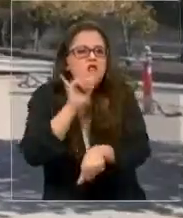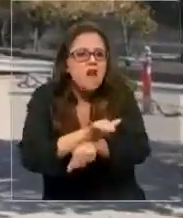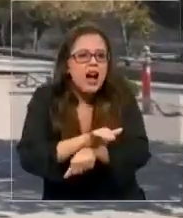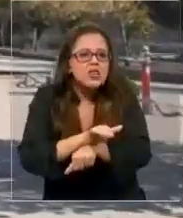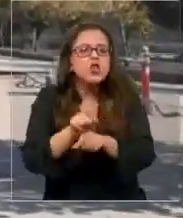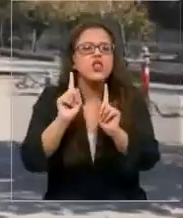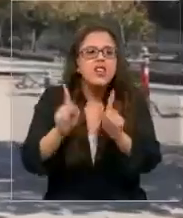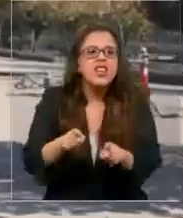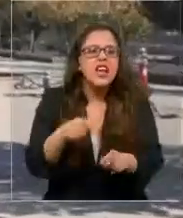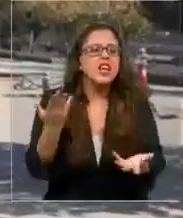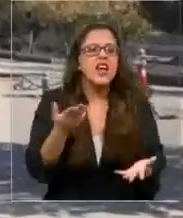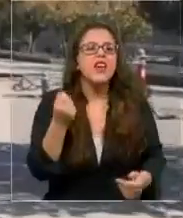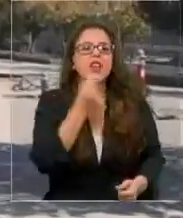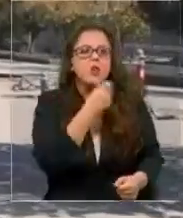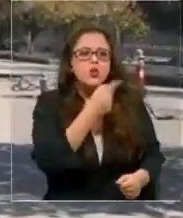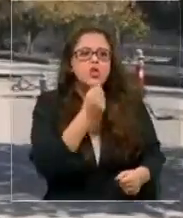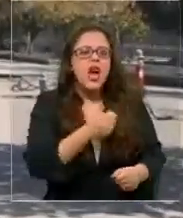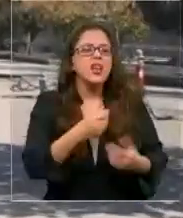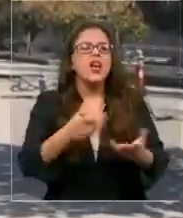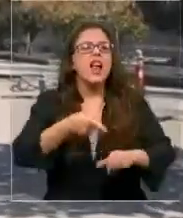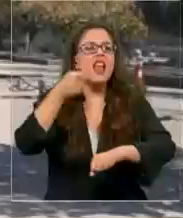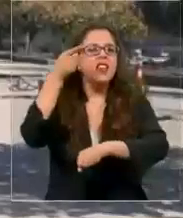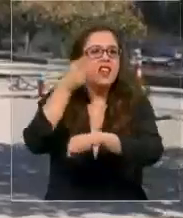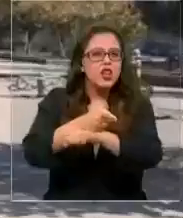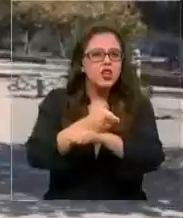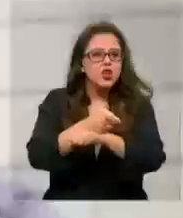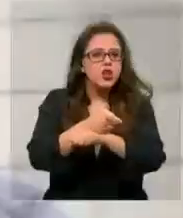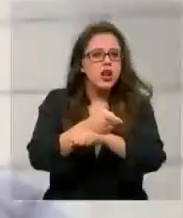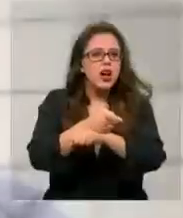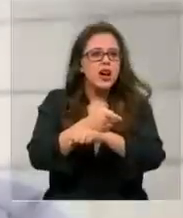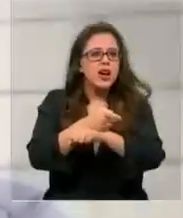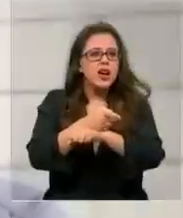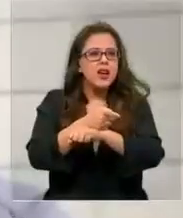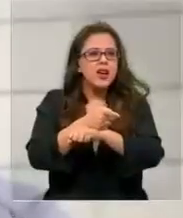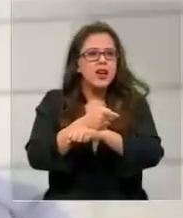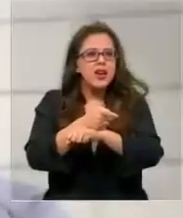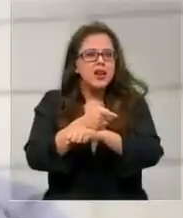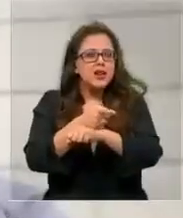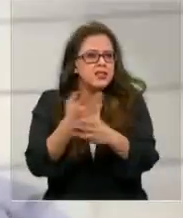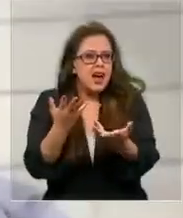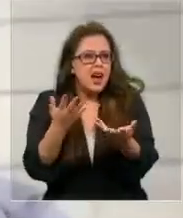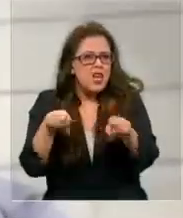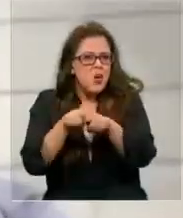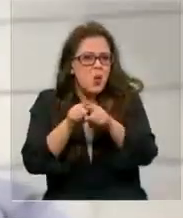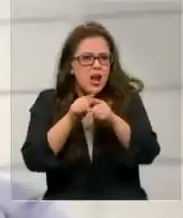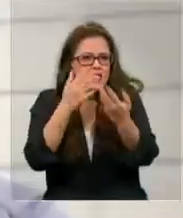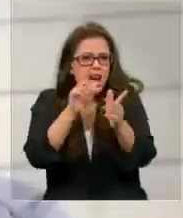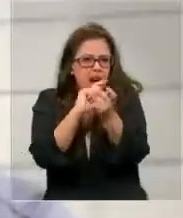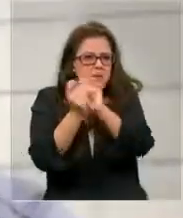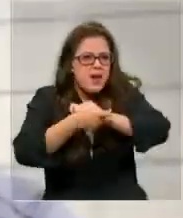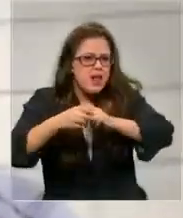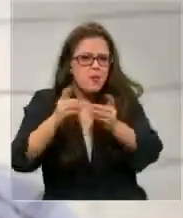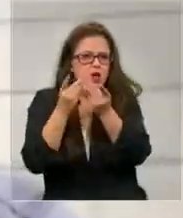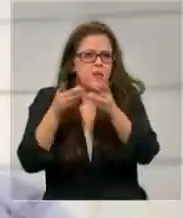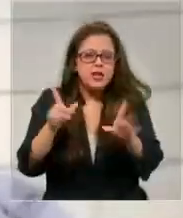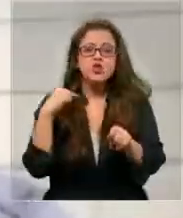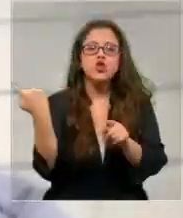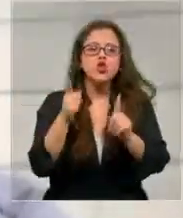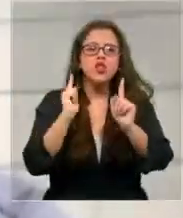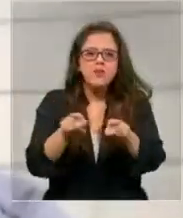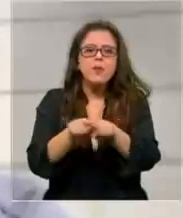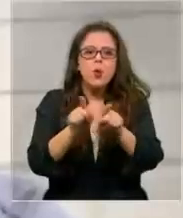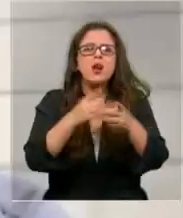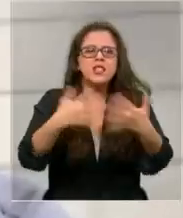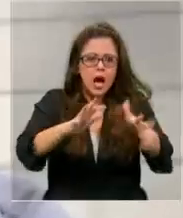la dictadura disfrazada de democracia que nos tiene el presidente Piñera. Decidimos aunar fuerza y tener una